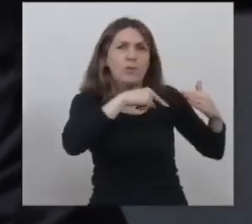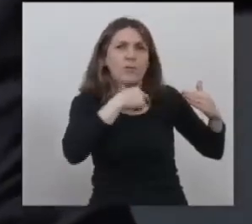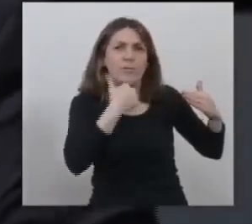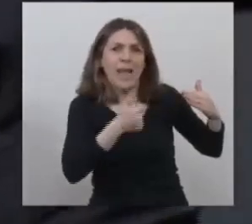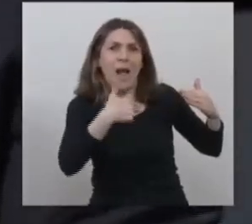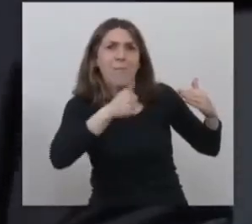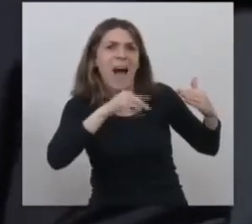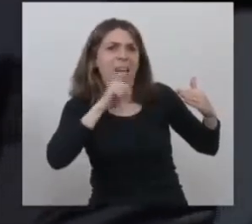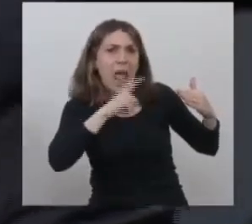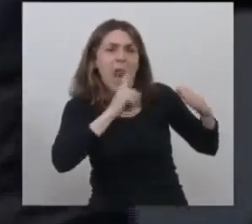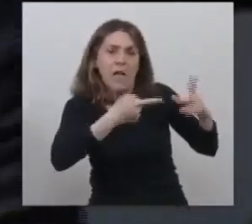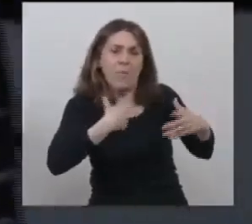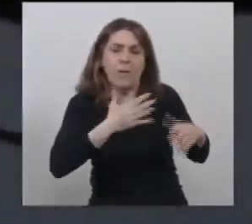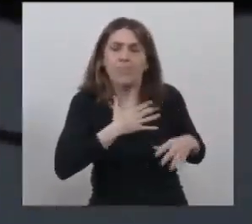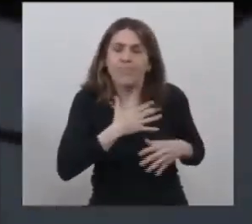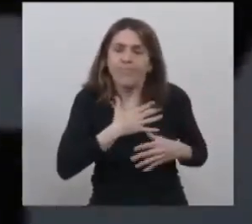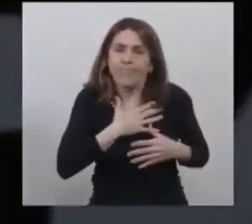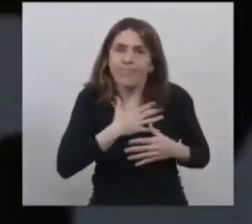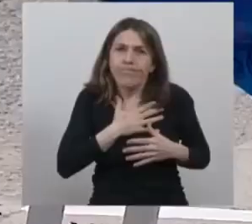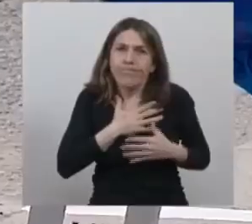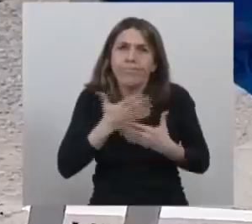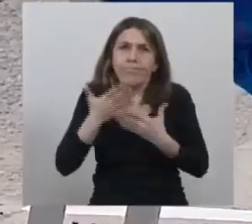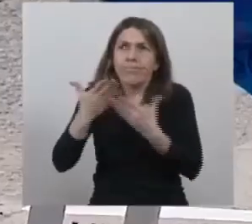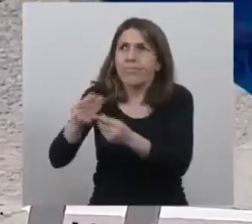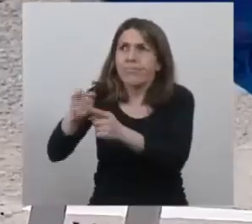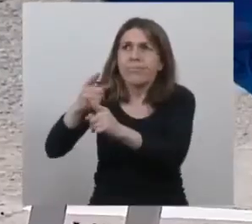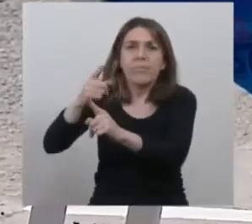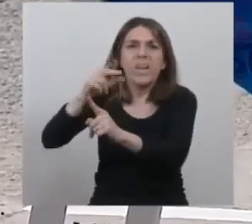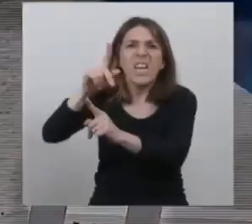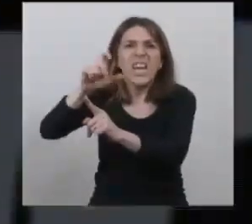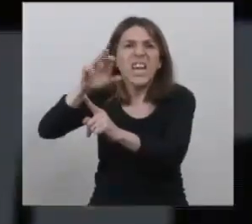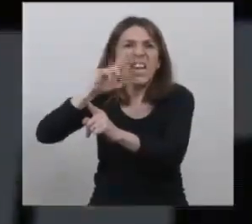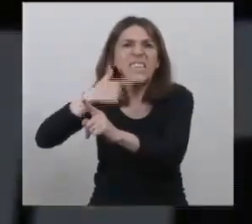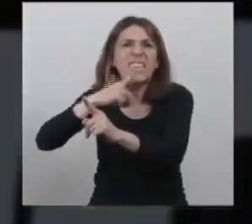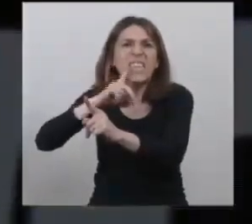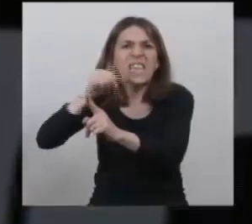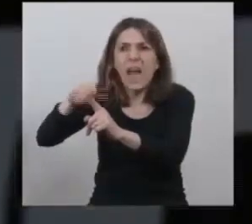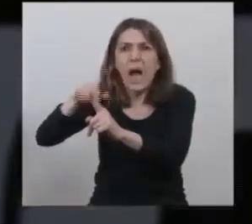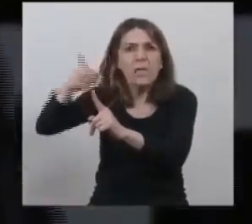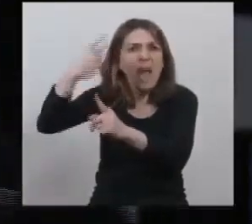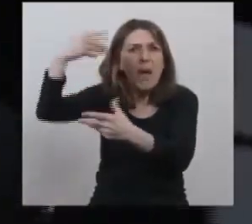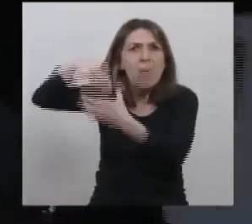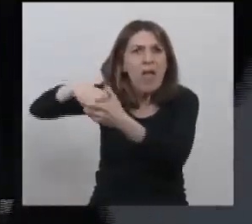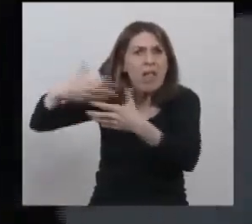me solidarizo con Cristina que lo vive en su casa permanentemente